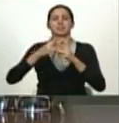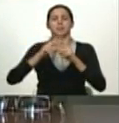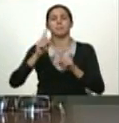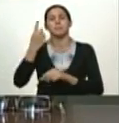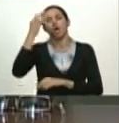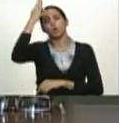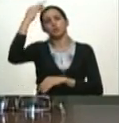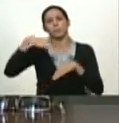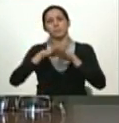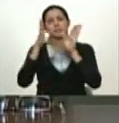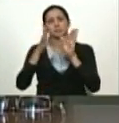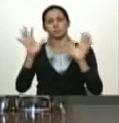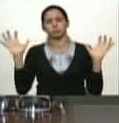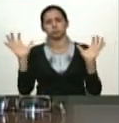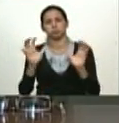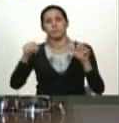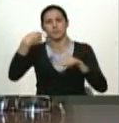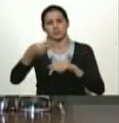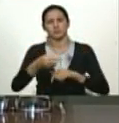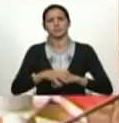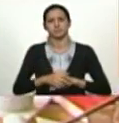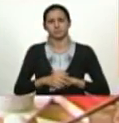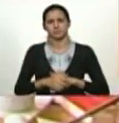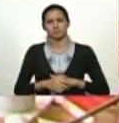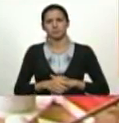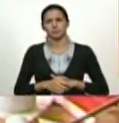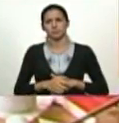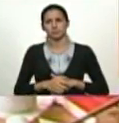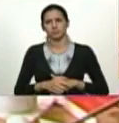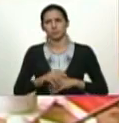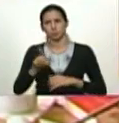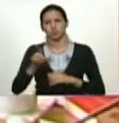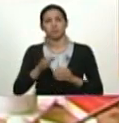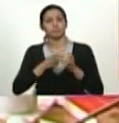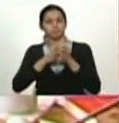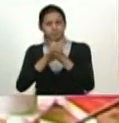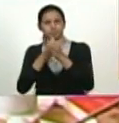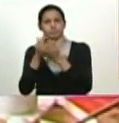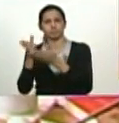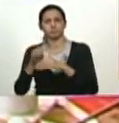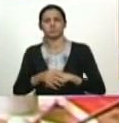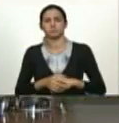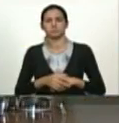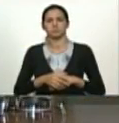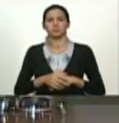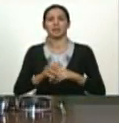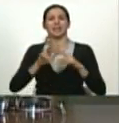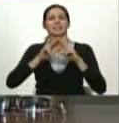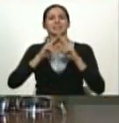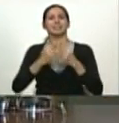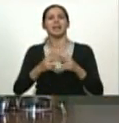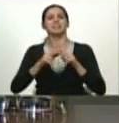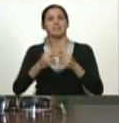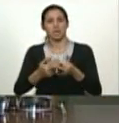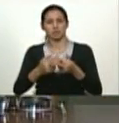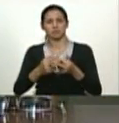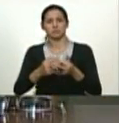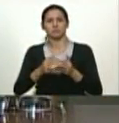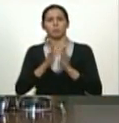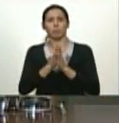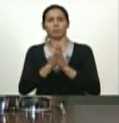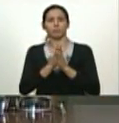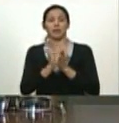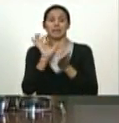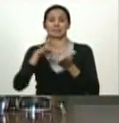vicepresidente ejecutivo usted lo dirija y hagan un taller revisen su estado mayor